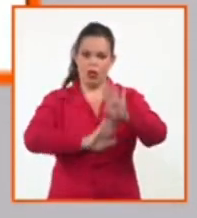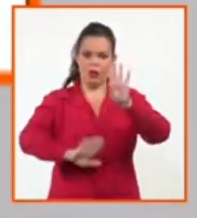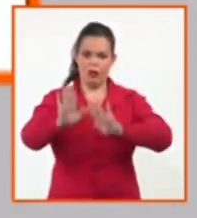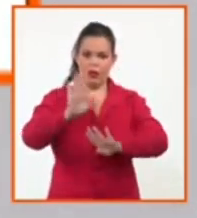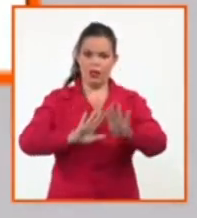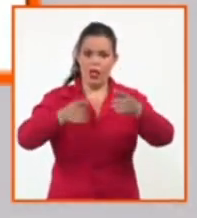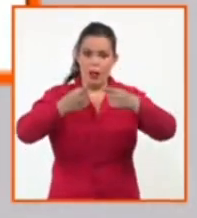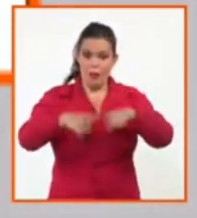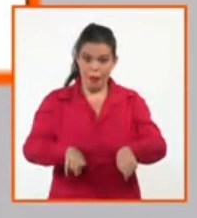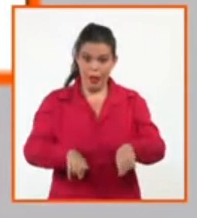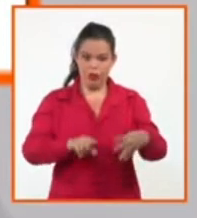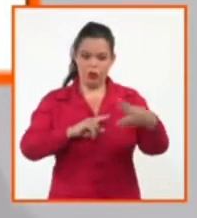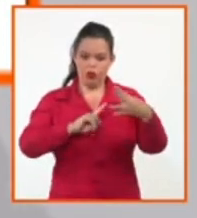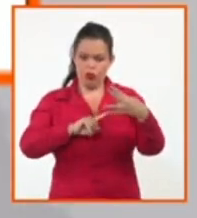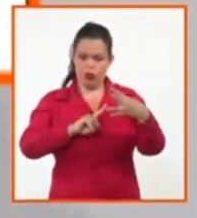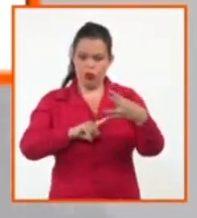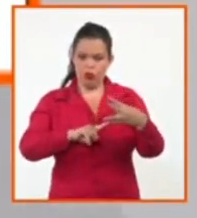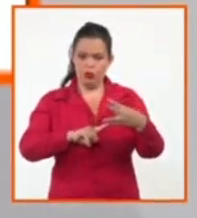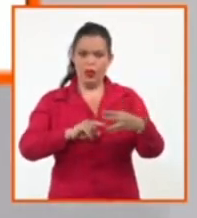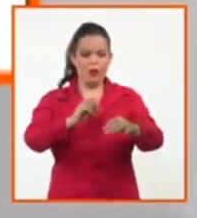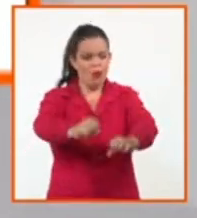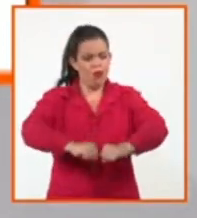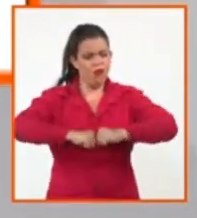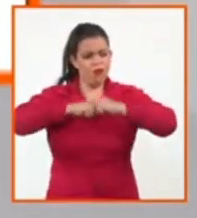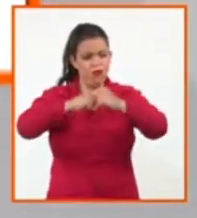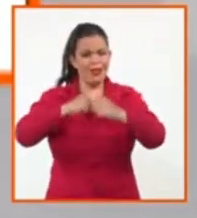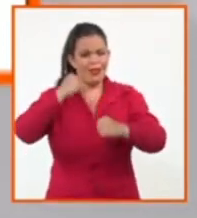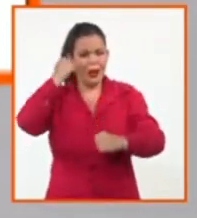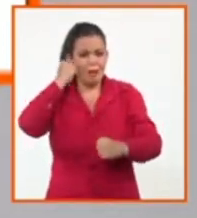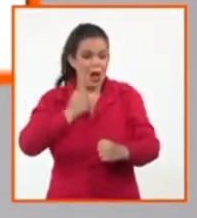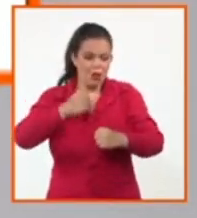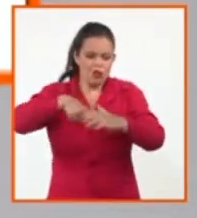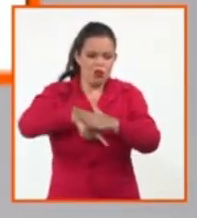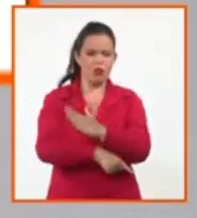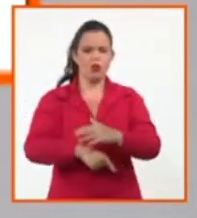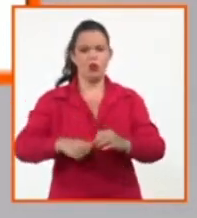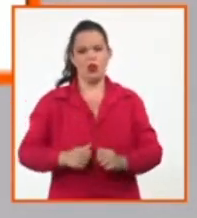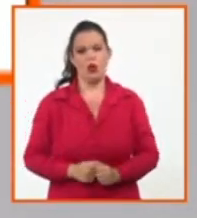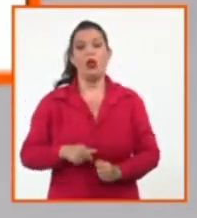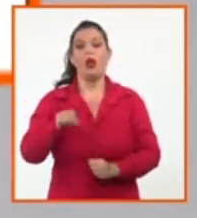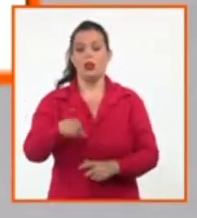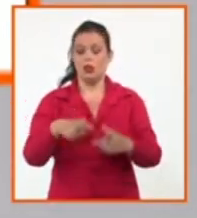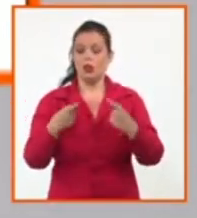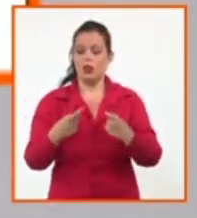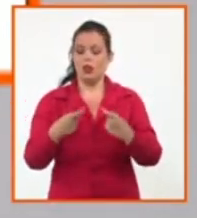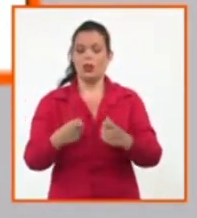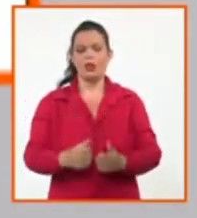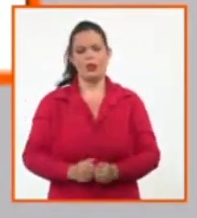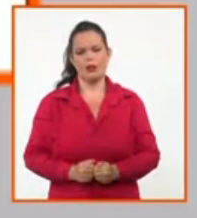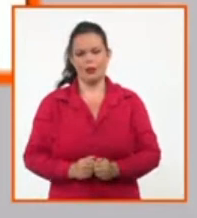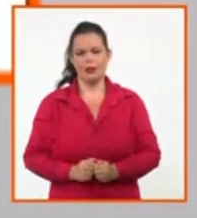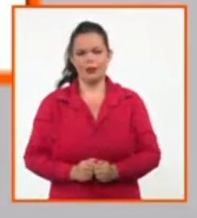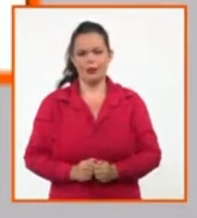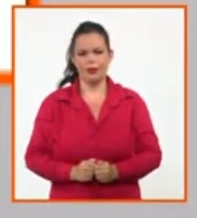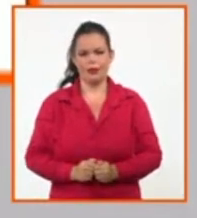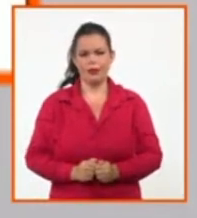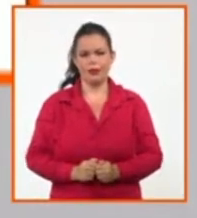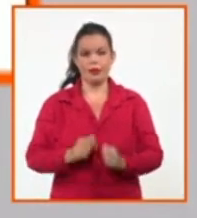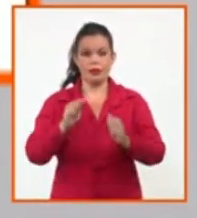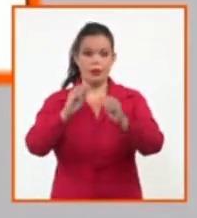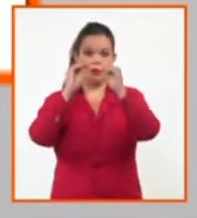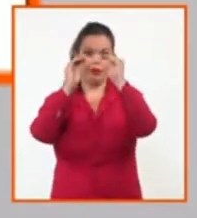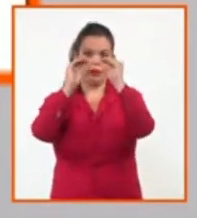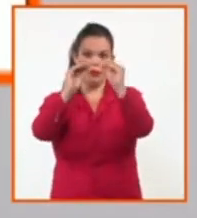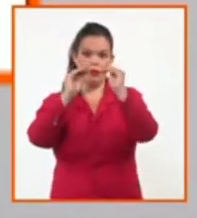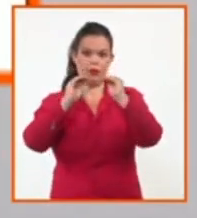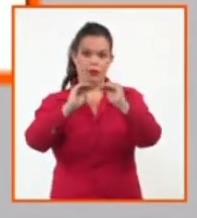usted con una dosis de refuerzo lograba que esa memoria generara anticuerpos de nuevo. Y eso fue parte del concepto que hicimos. Este esquema, este esquema